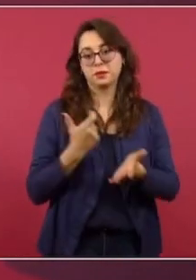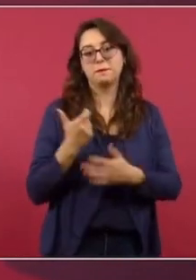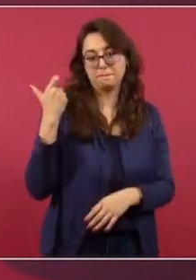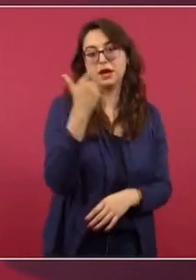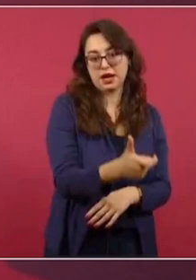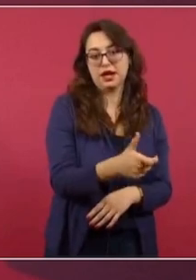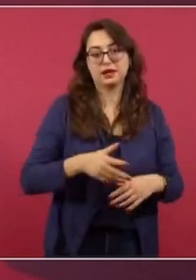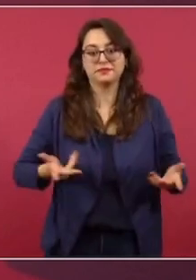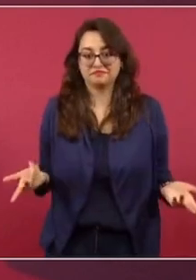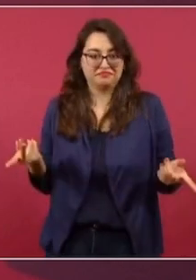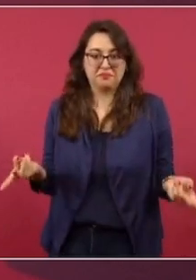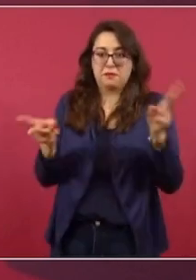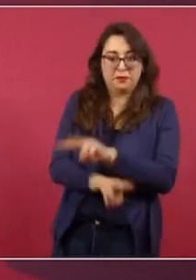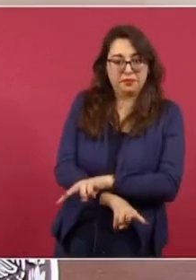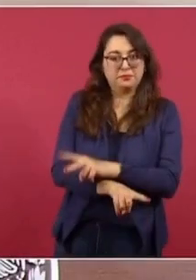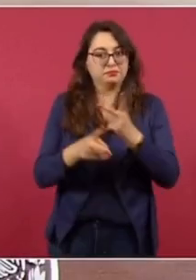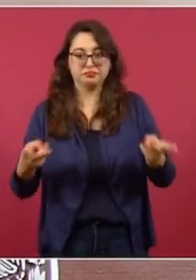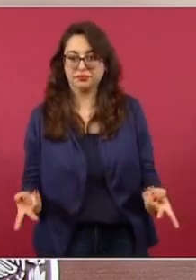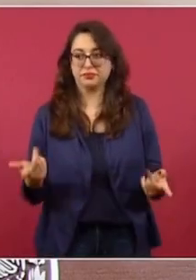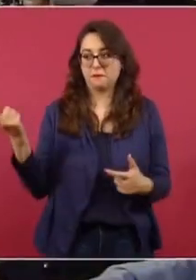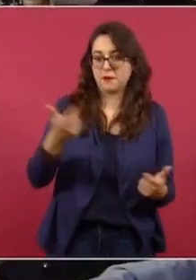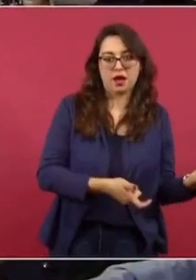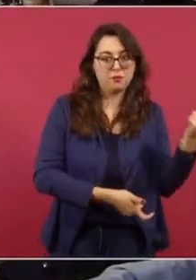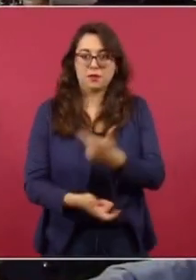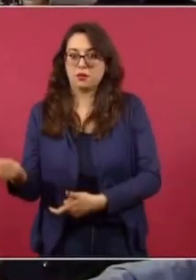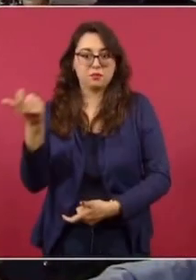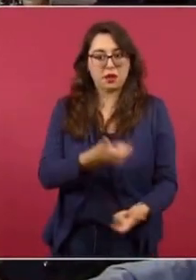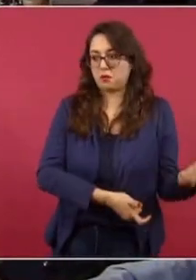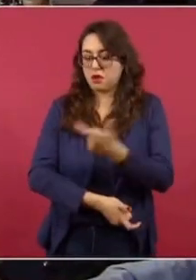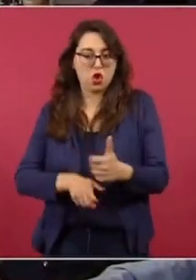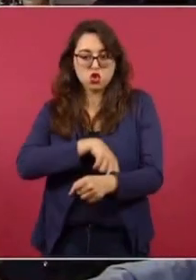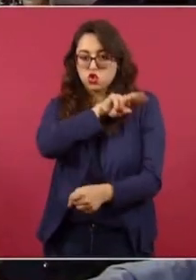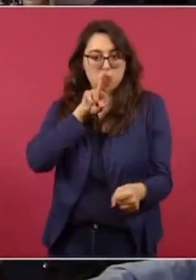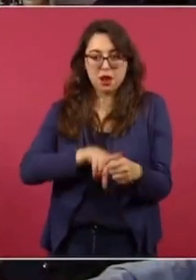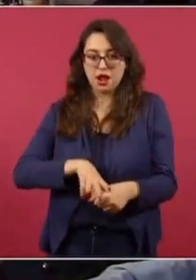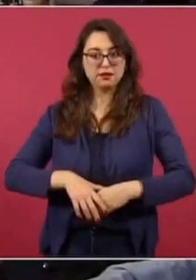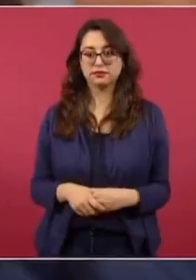concesión es de Grupo México. Entonces, ahí pagan una cuota.